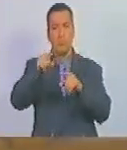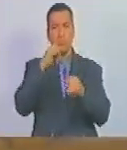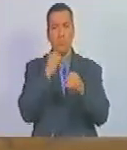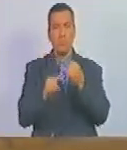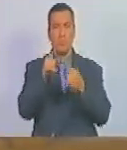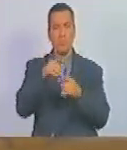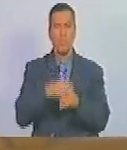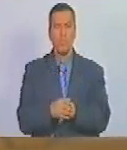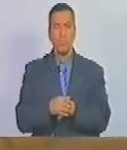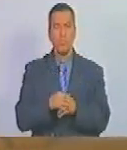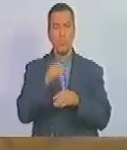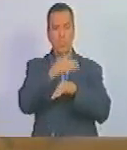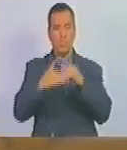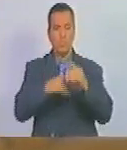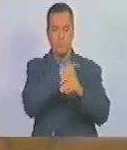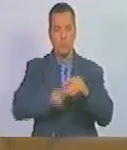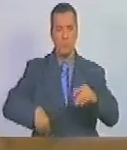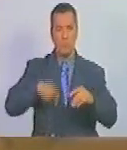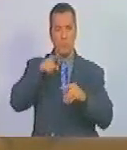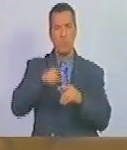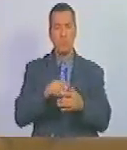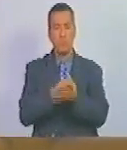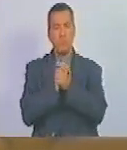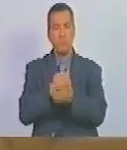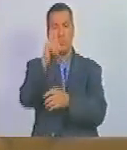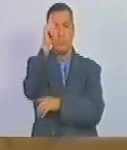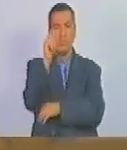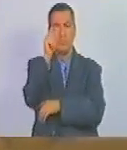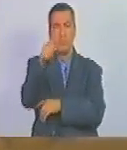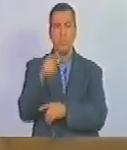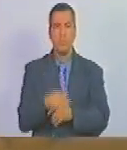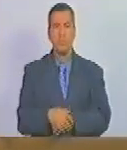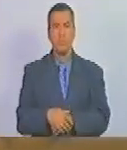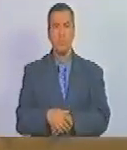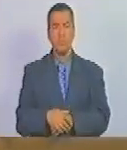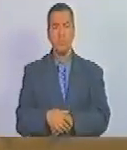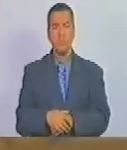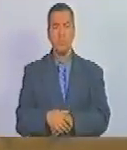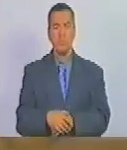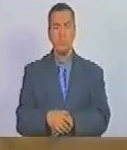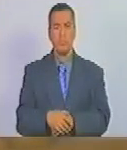culmino ciudadano vicepresidente colegas diputados y diputadas